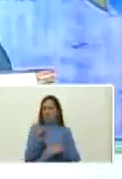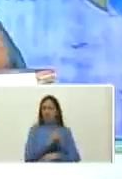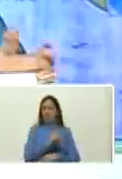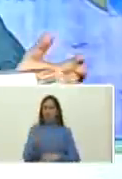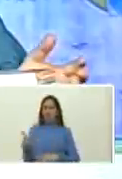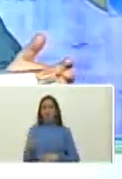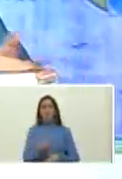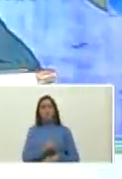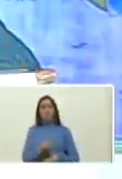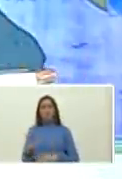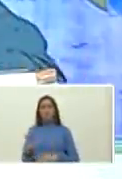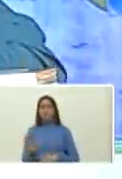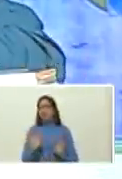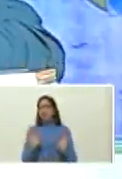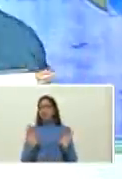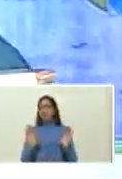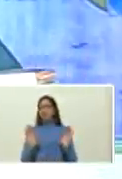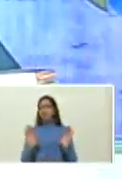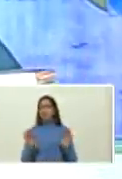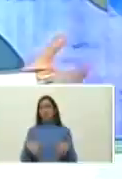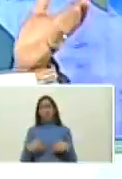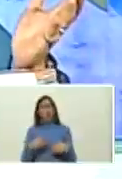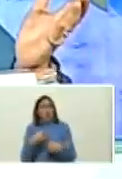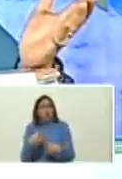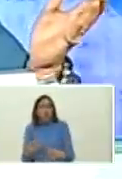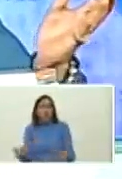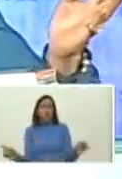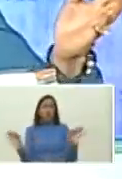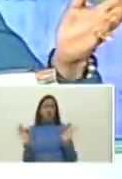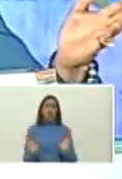no ha pegado cuando una vaina no pega no pega